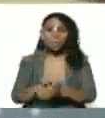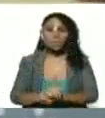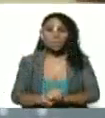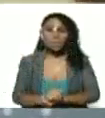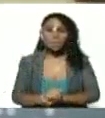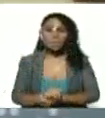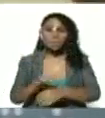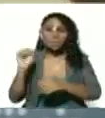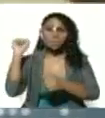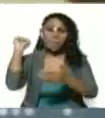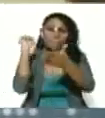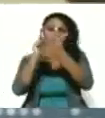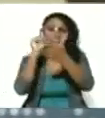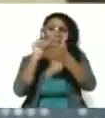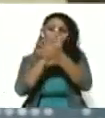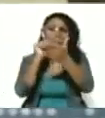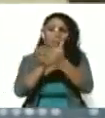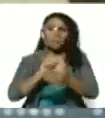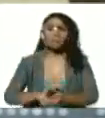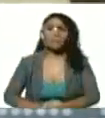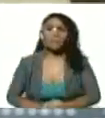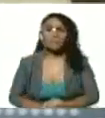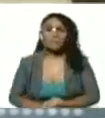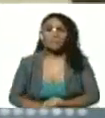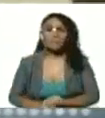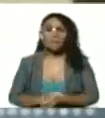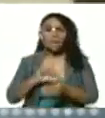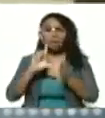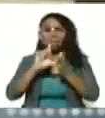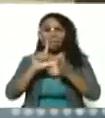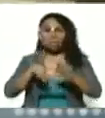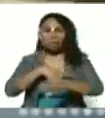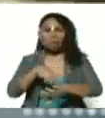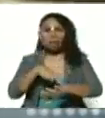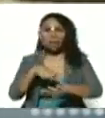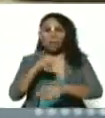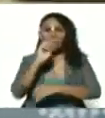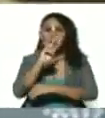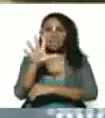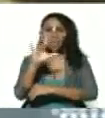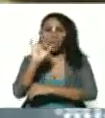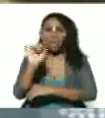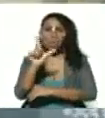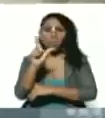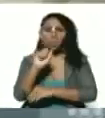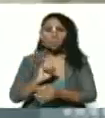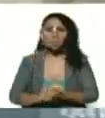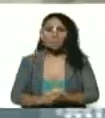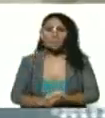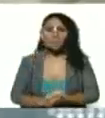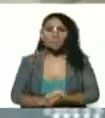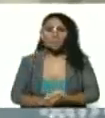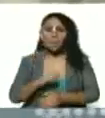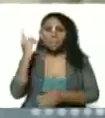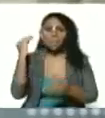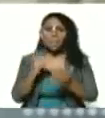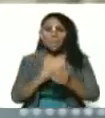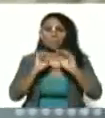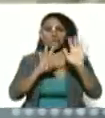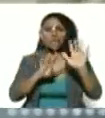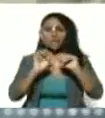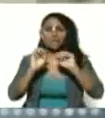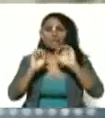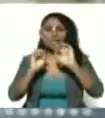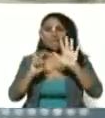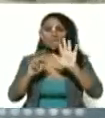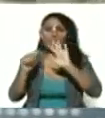Tocaron la puerta, una tarde, el 25 de julio de 1976,